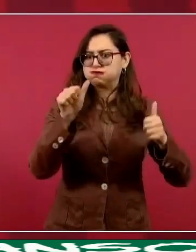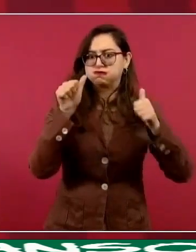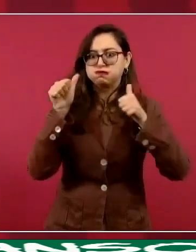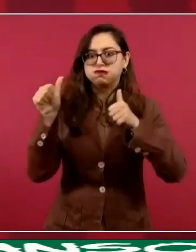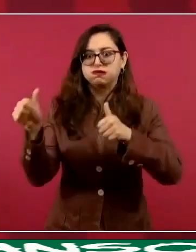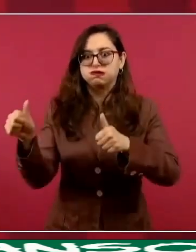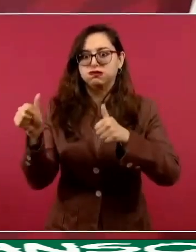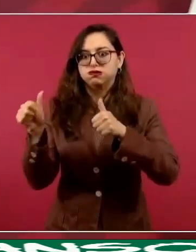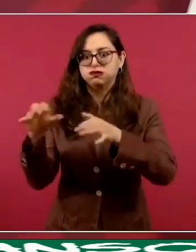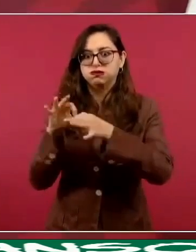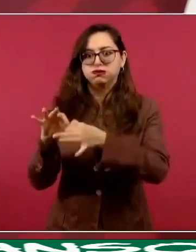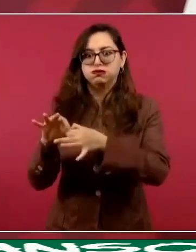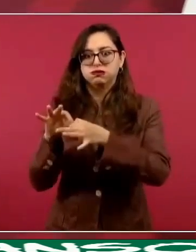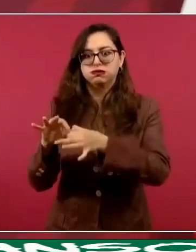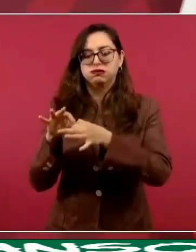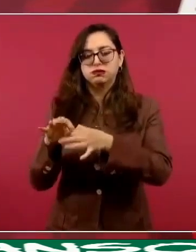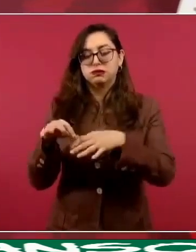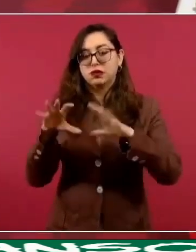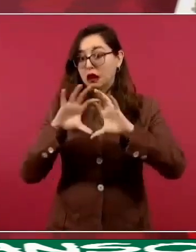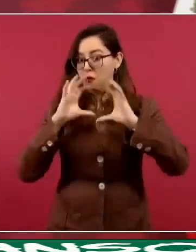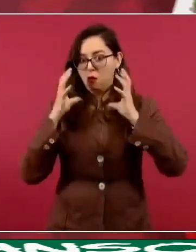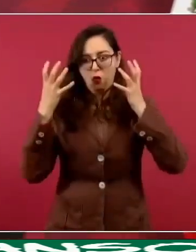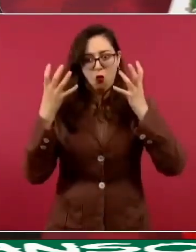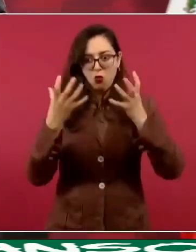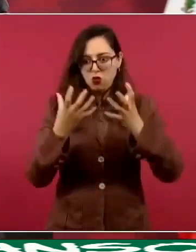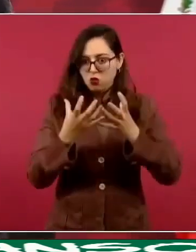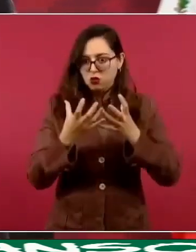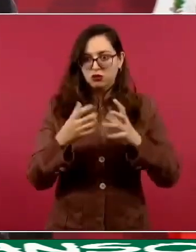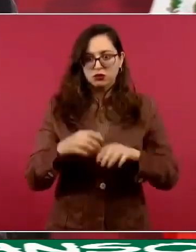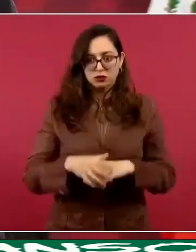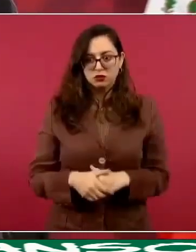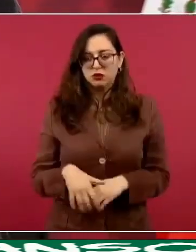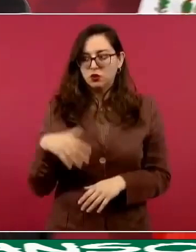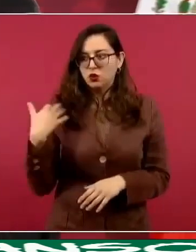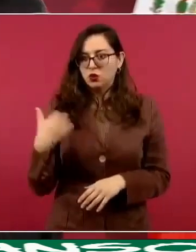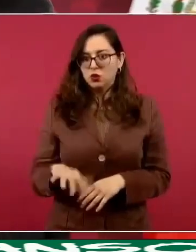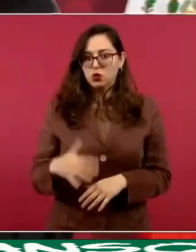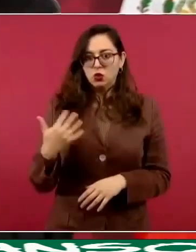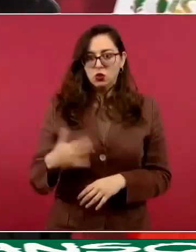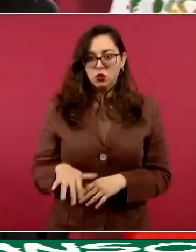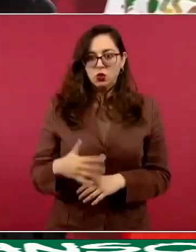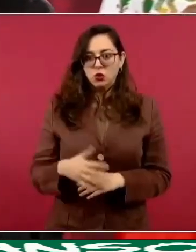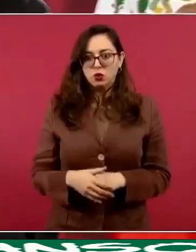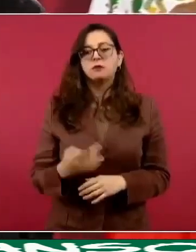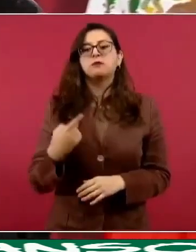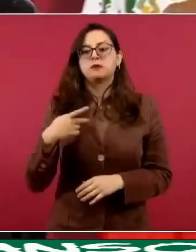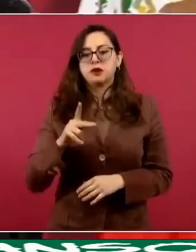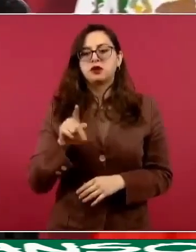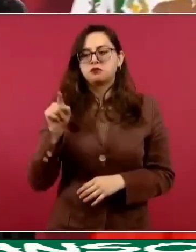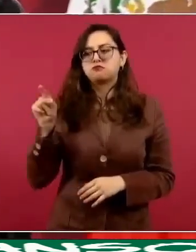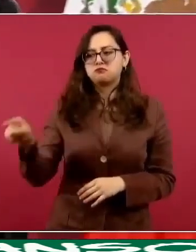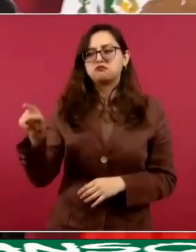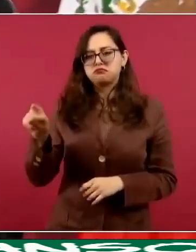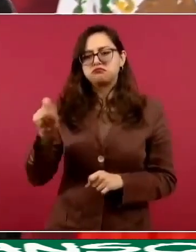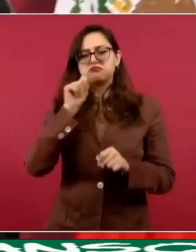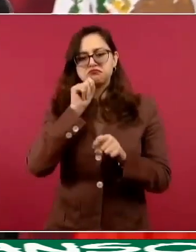Pero tiene también una dimensión social,